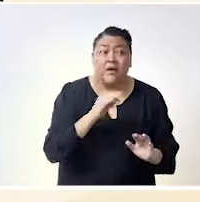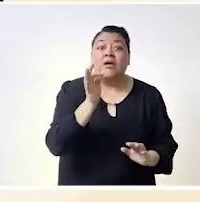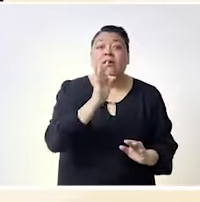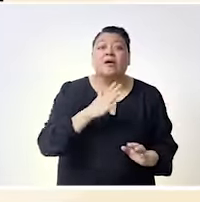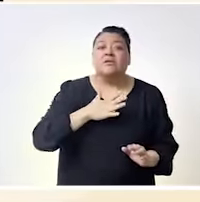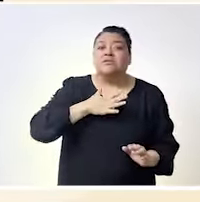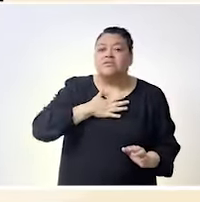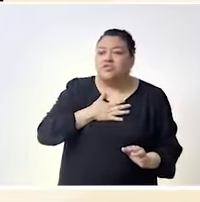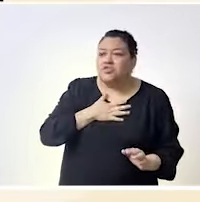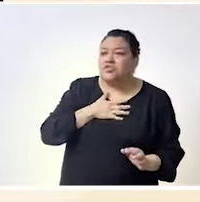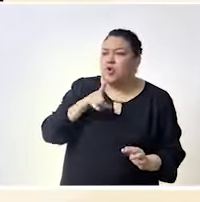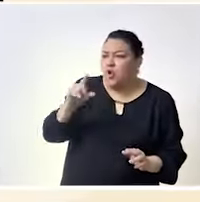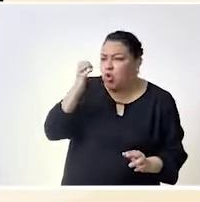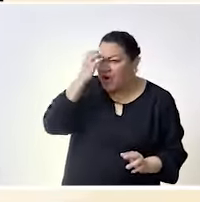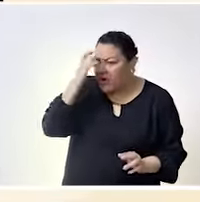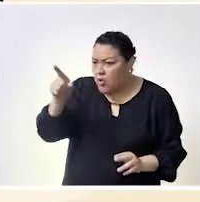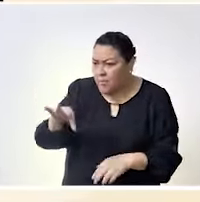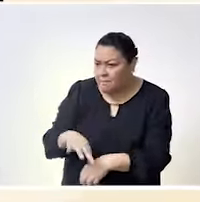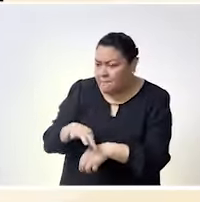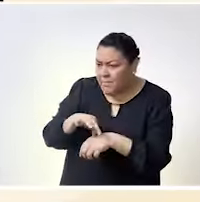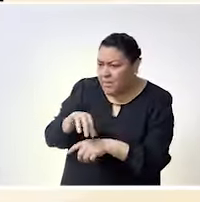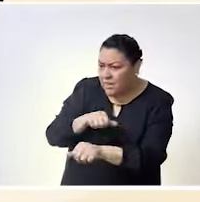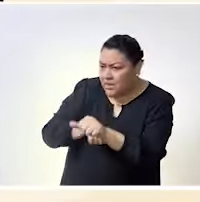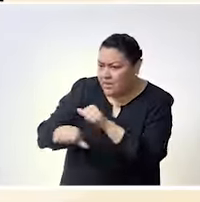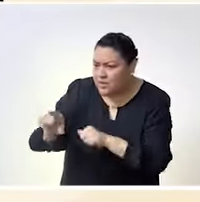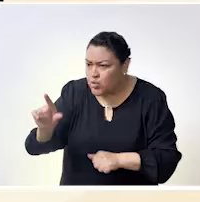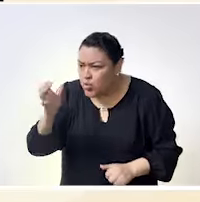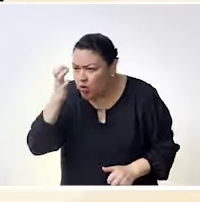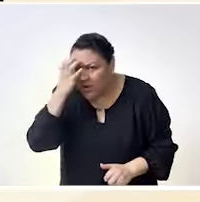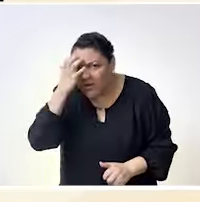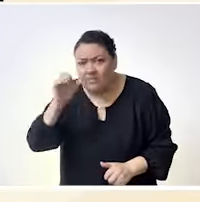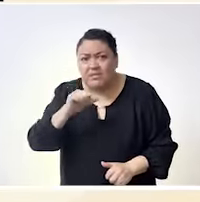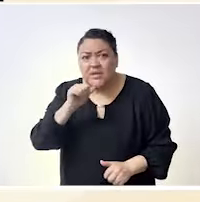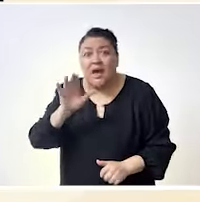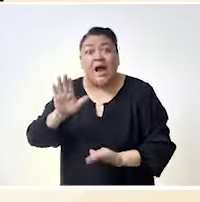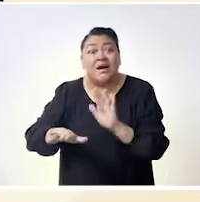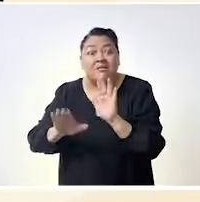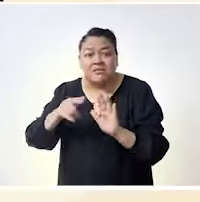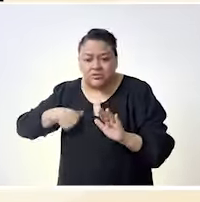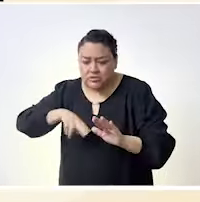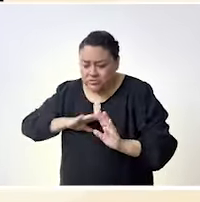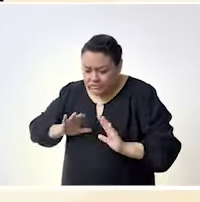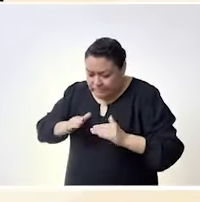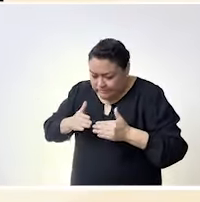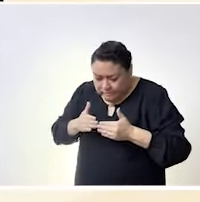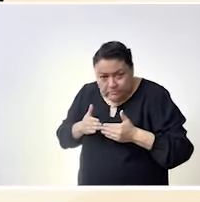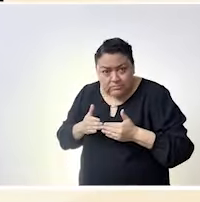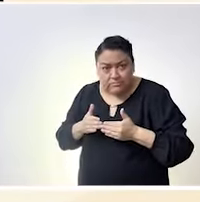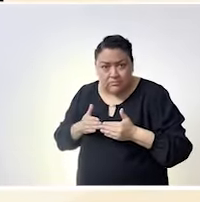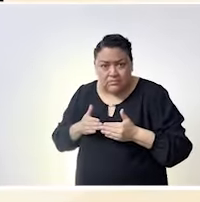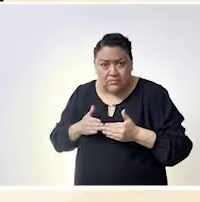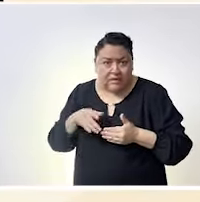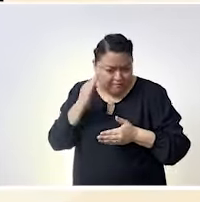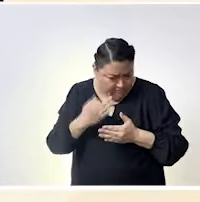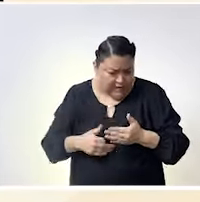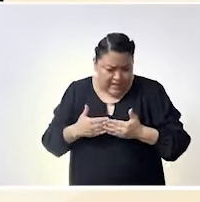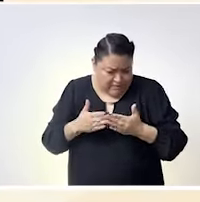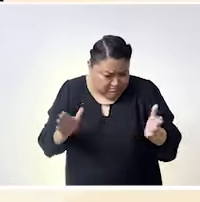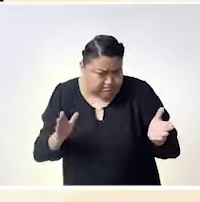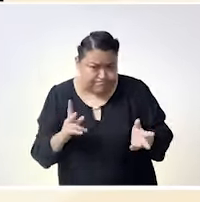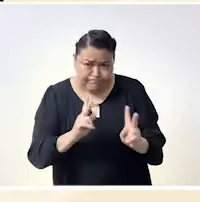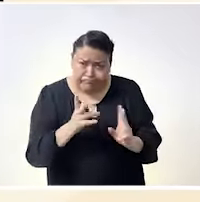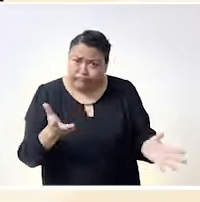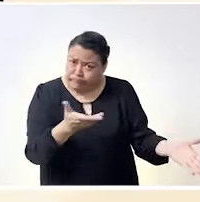conocía lo mejor yo de tu tipo de violencia y experiencia que estás viviendo porque no nos abrimos a veces a todas estas oportunidades de